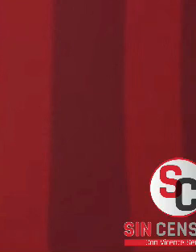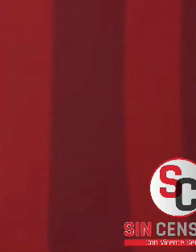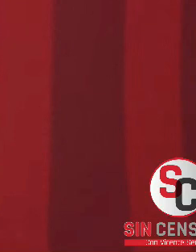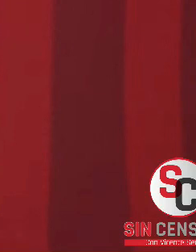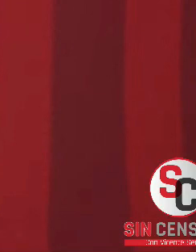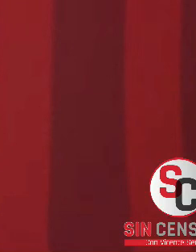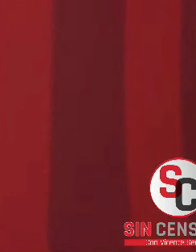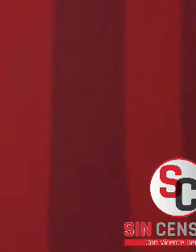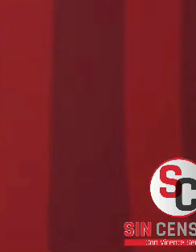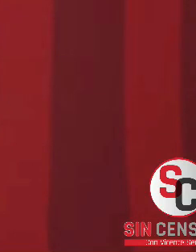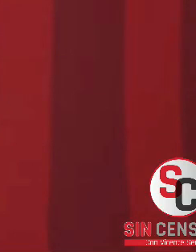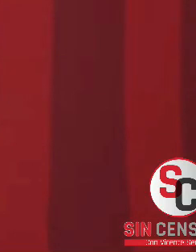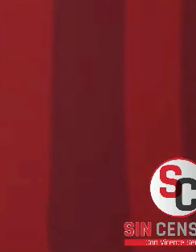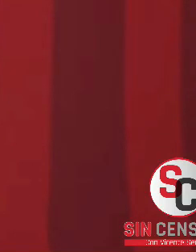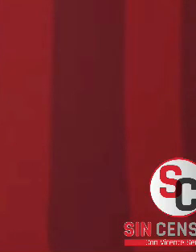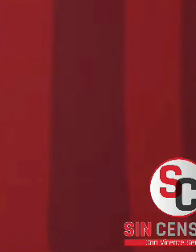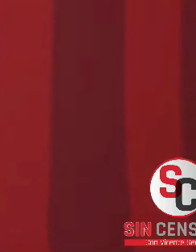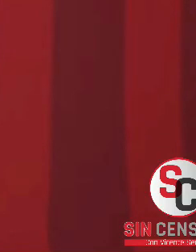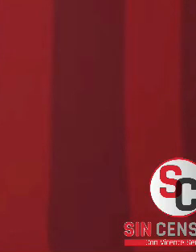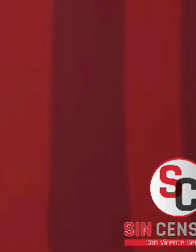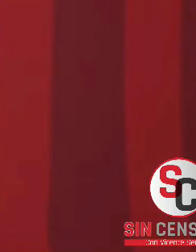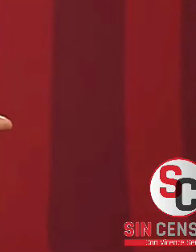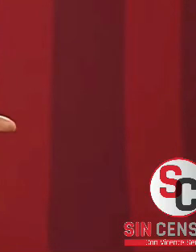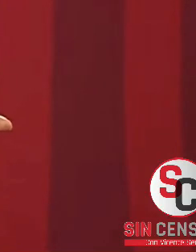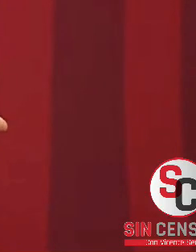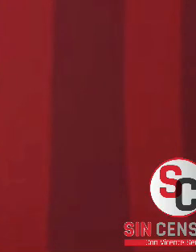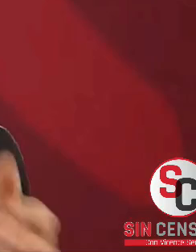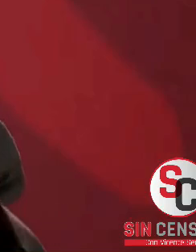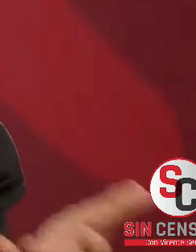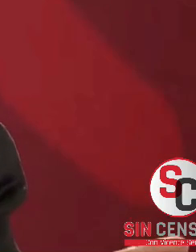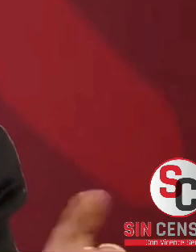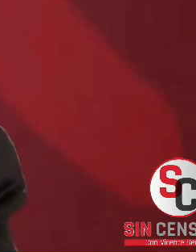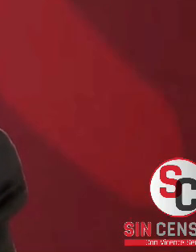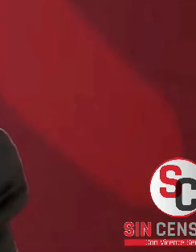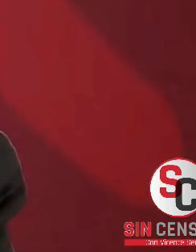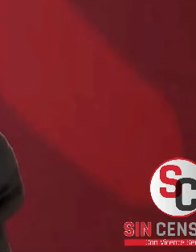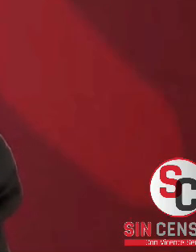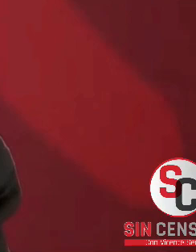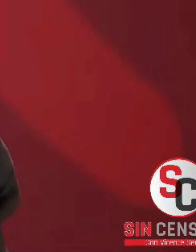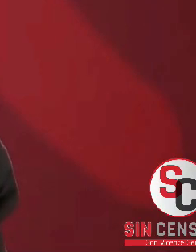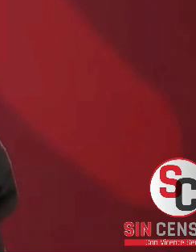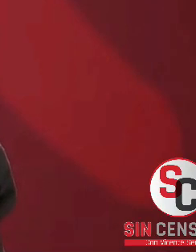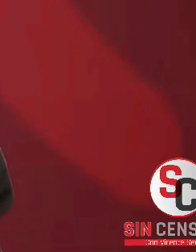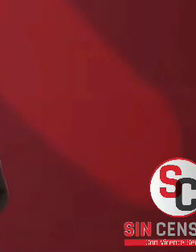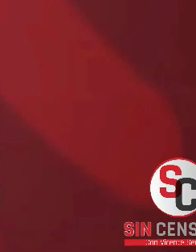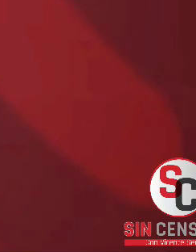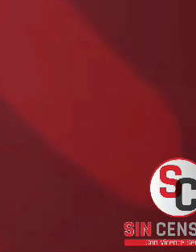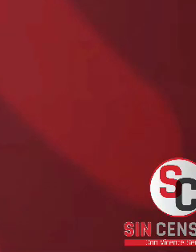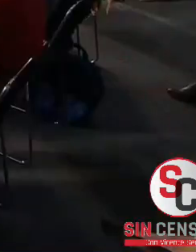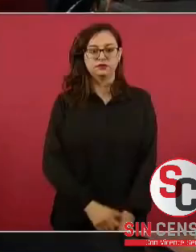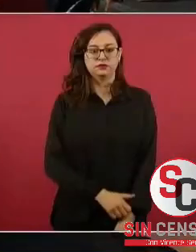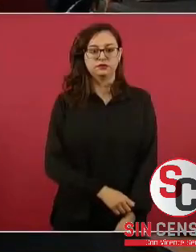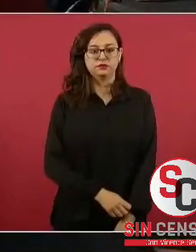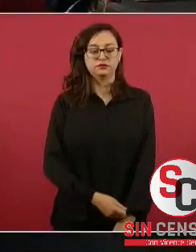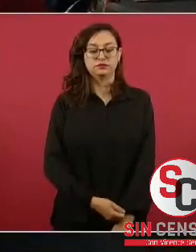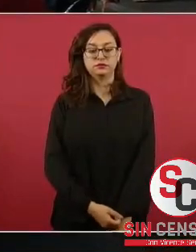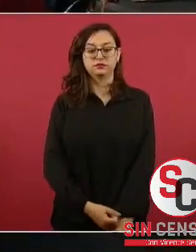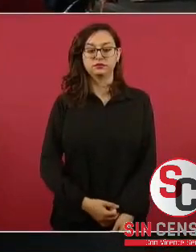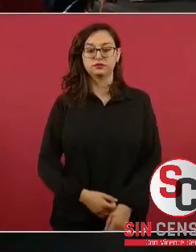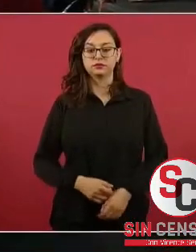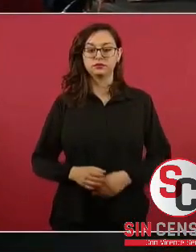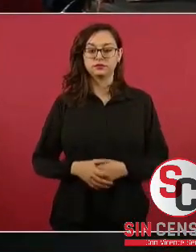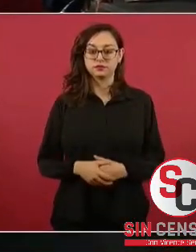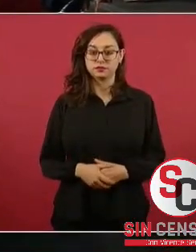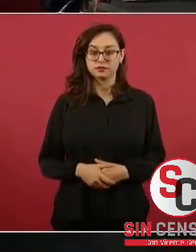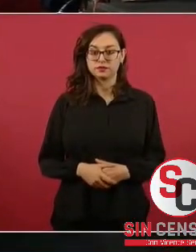la industria tabacalera tendrá muy claro que es un negocio, es un negocio fallido porque es un negocio de enfermedad y muerte. ¿Se han dudado de